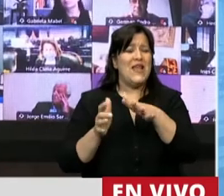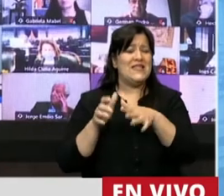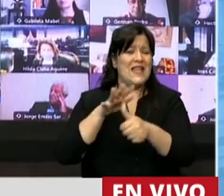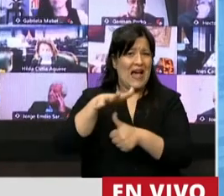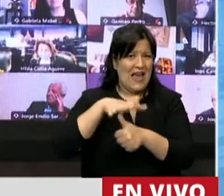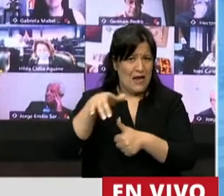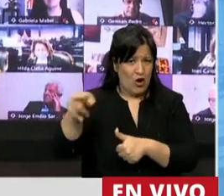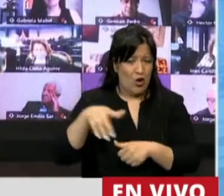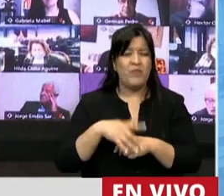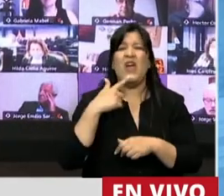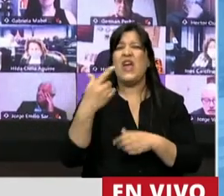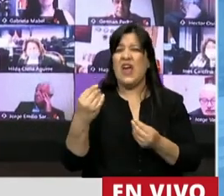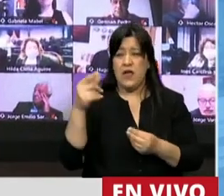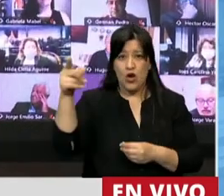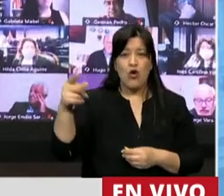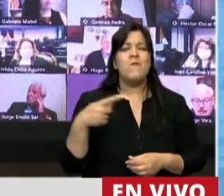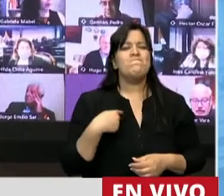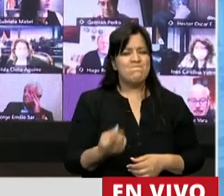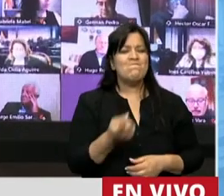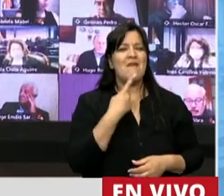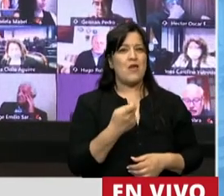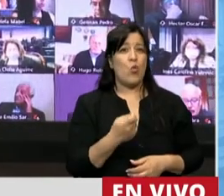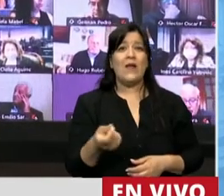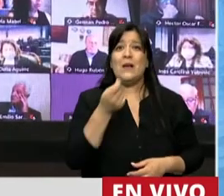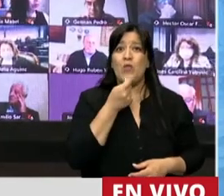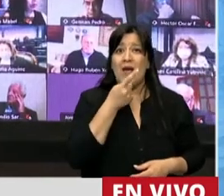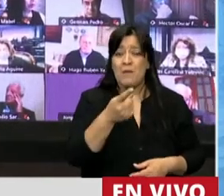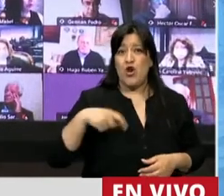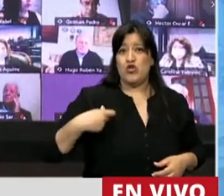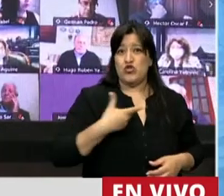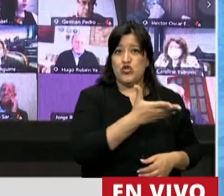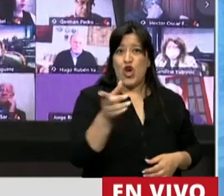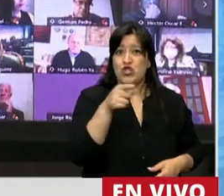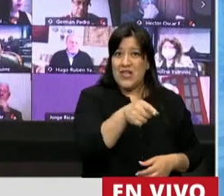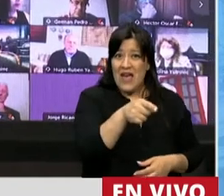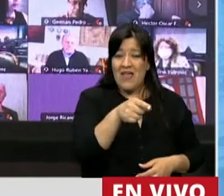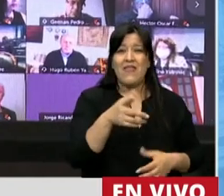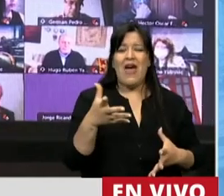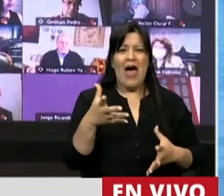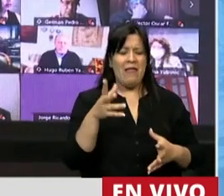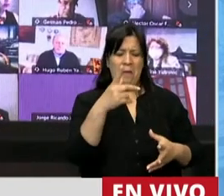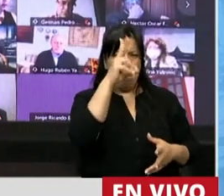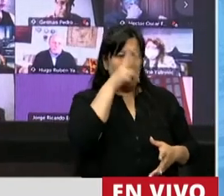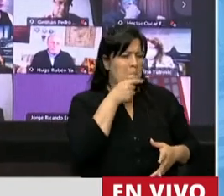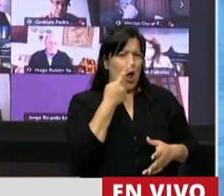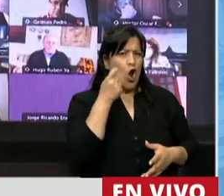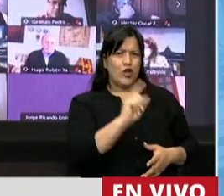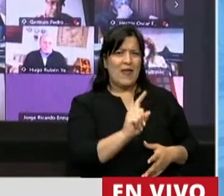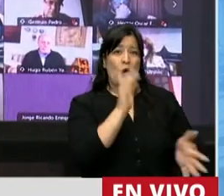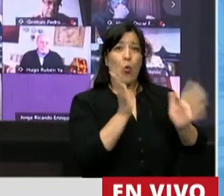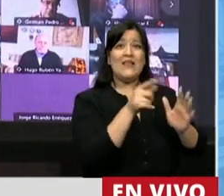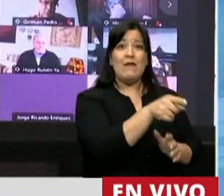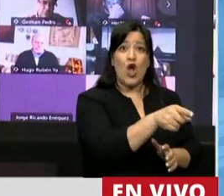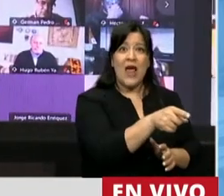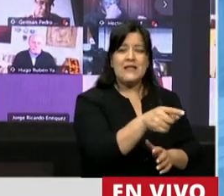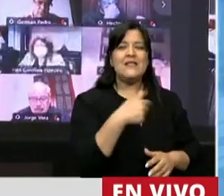dijo, me di cuenta que cuando socialmente no percibes la violencia es porque